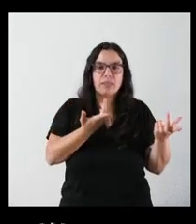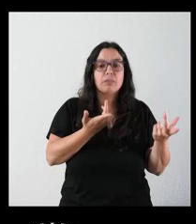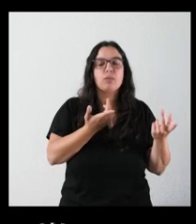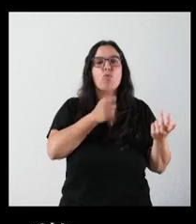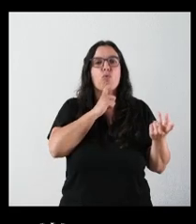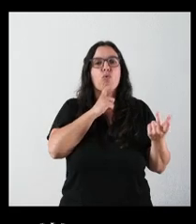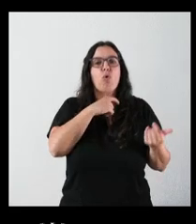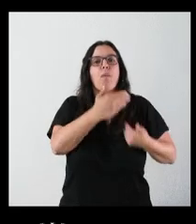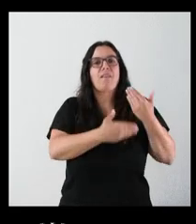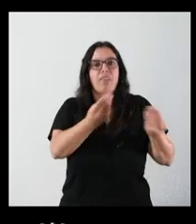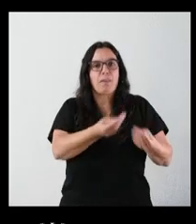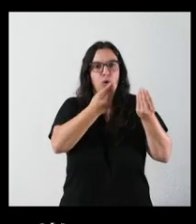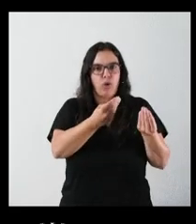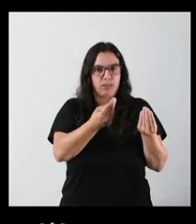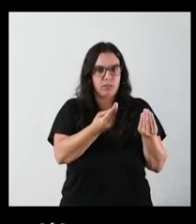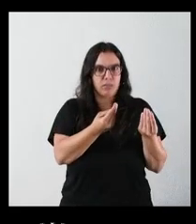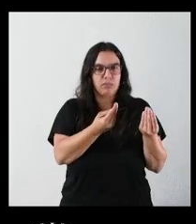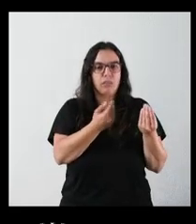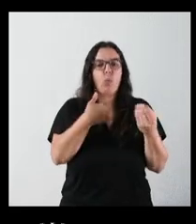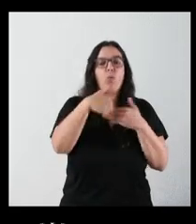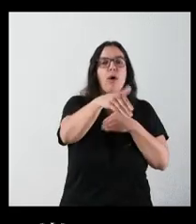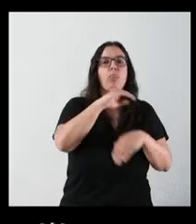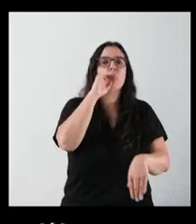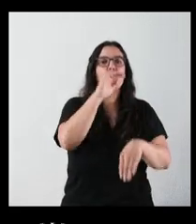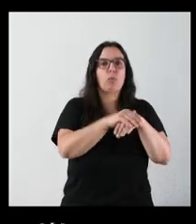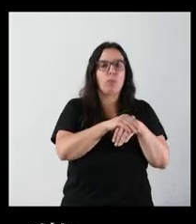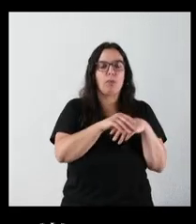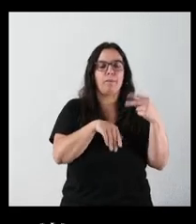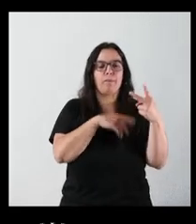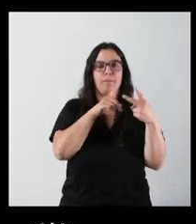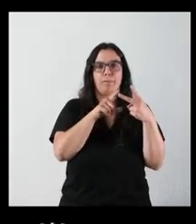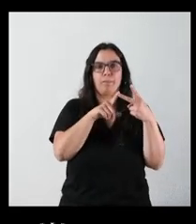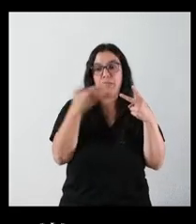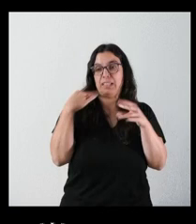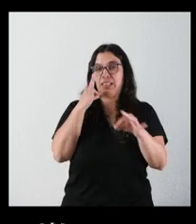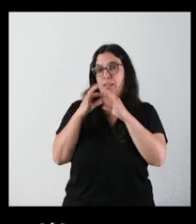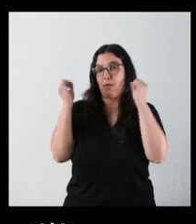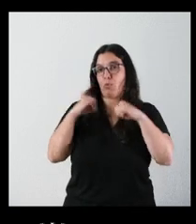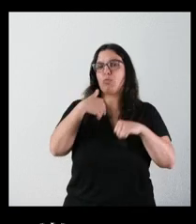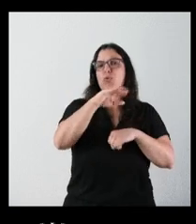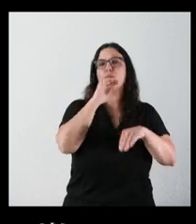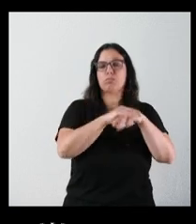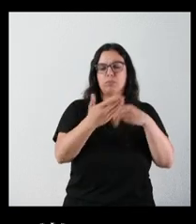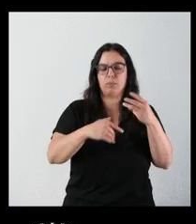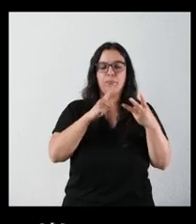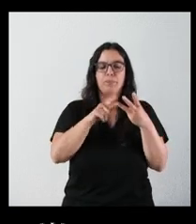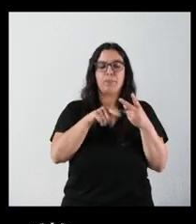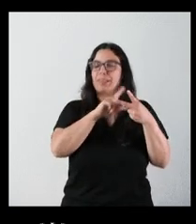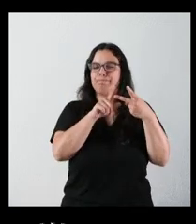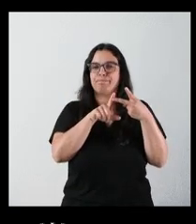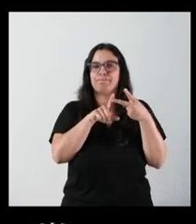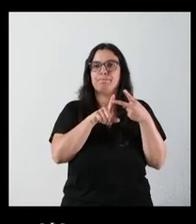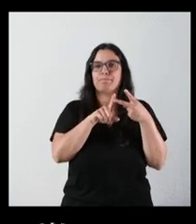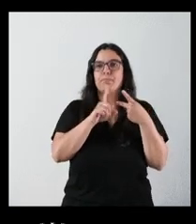van a avanzar esas mejoras y cuándo se va a cumplir con lo pactado en septiembre? Y, por otro lado, para el